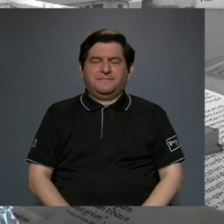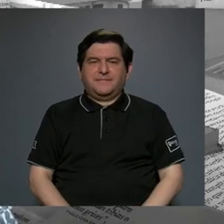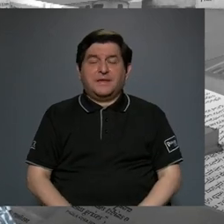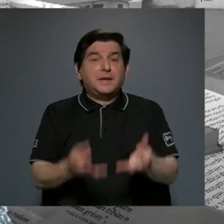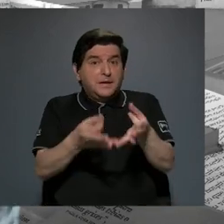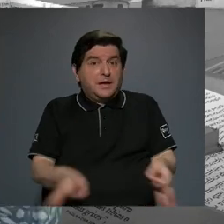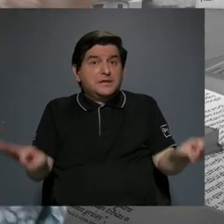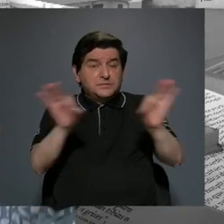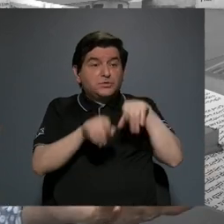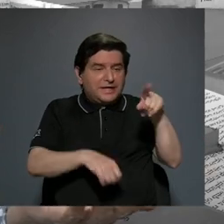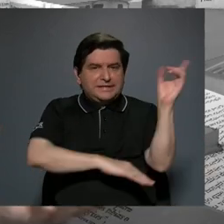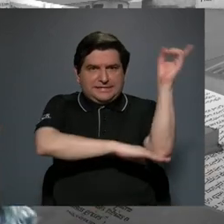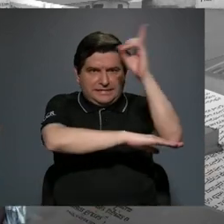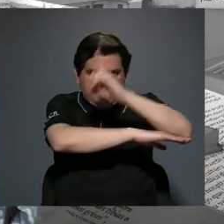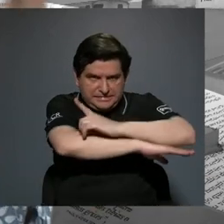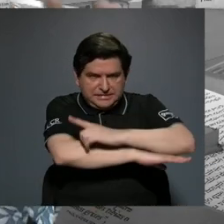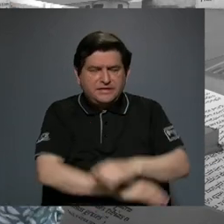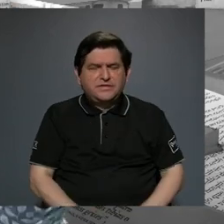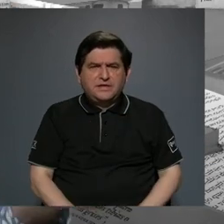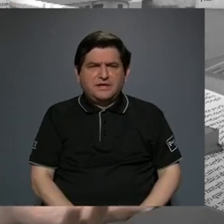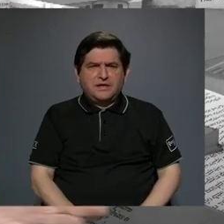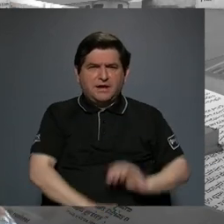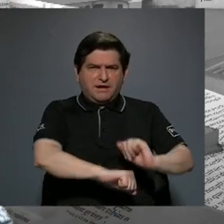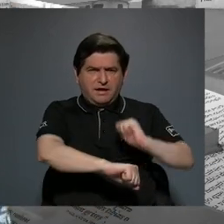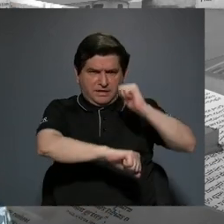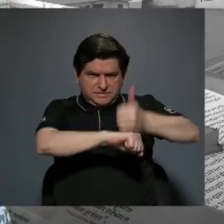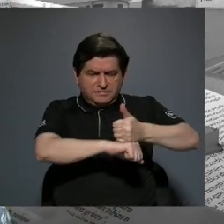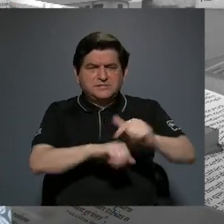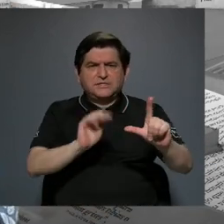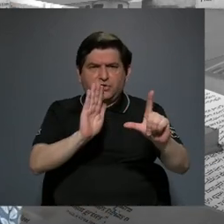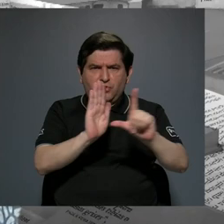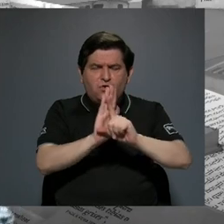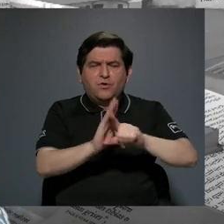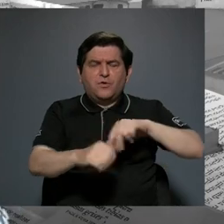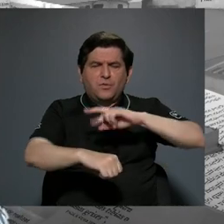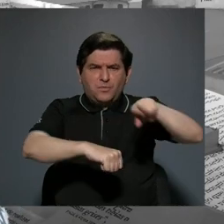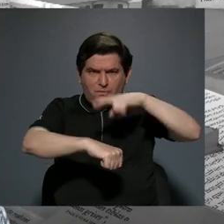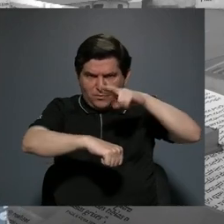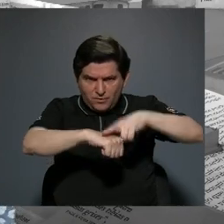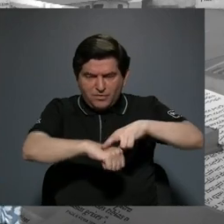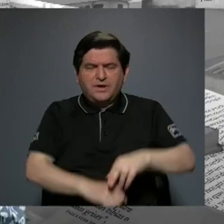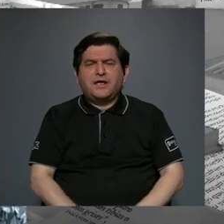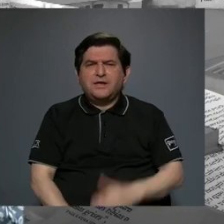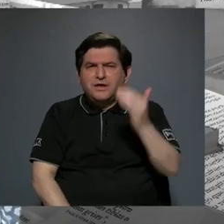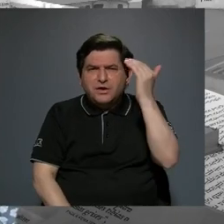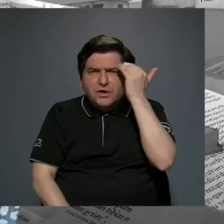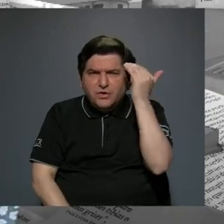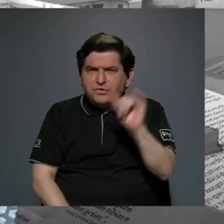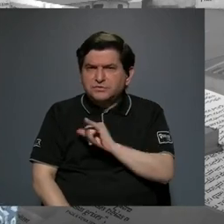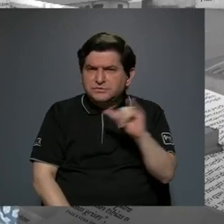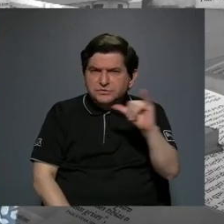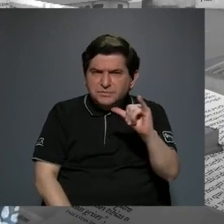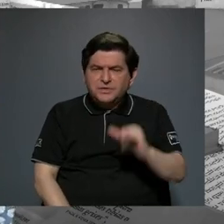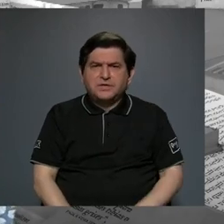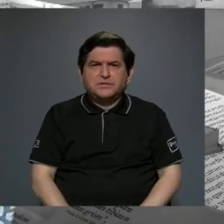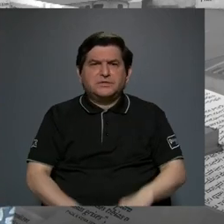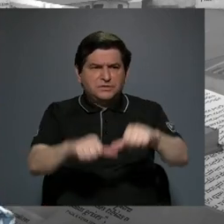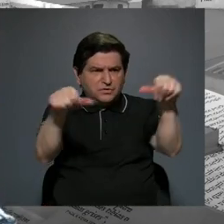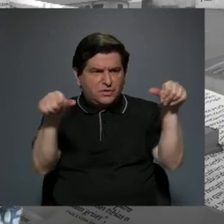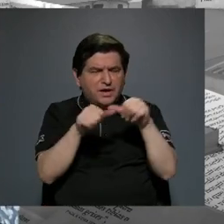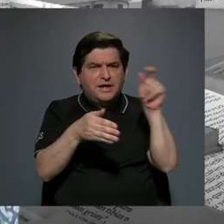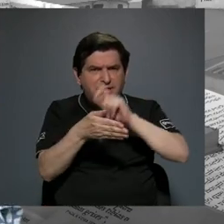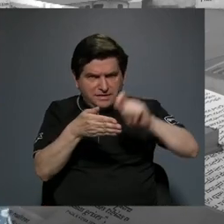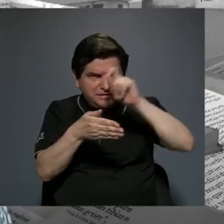este día, ya que fue promulgado, es un ley de la República, tenga conocimiento también los sectores